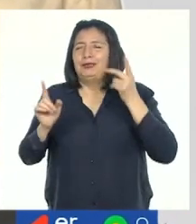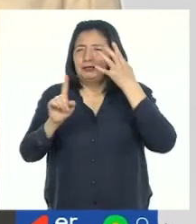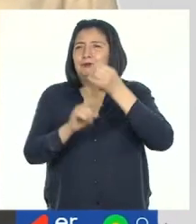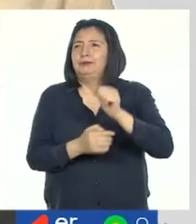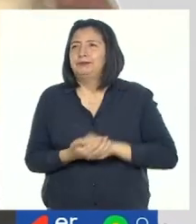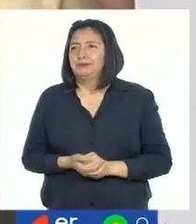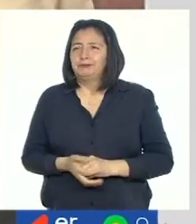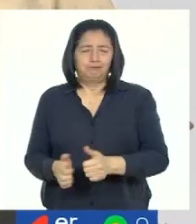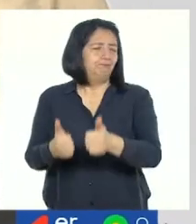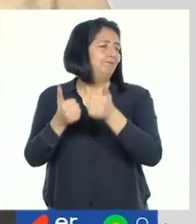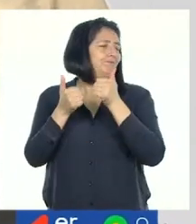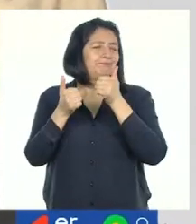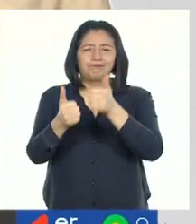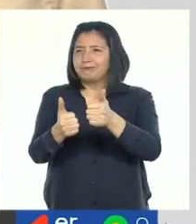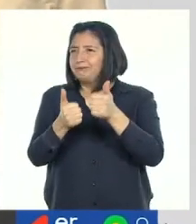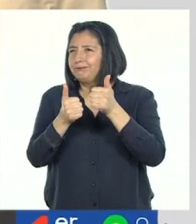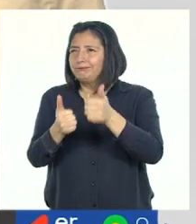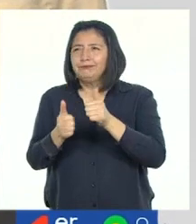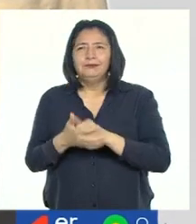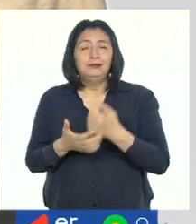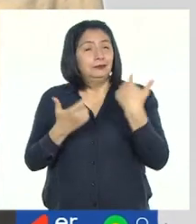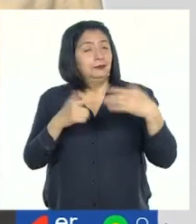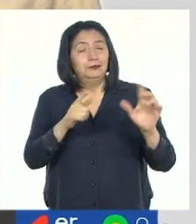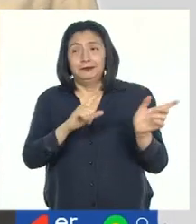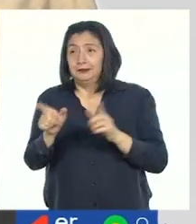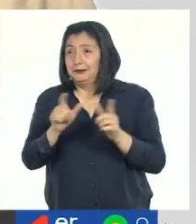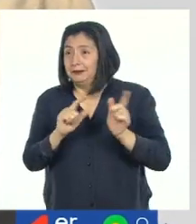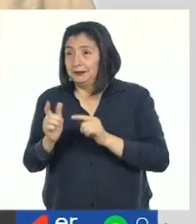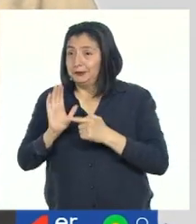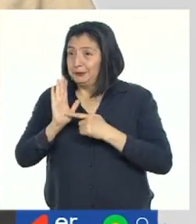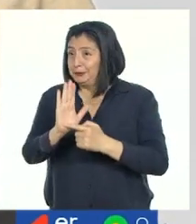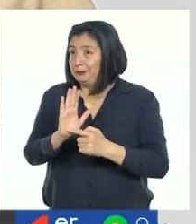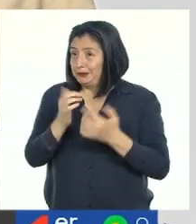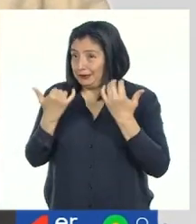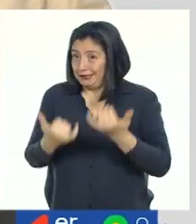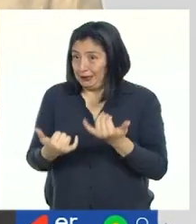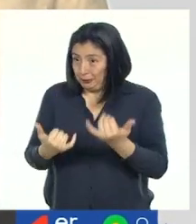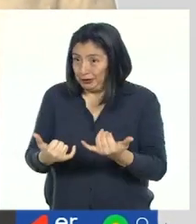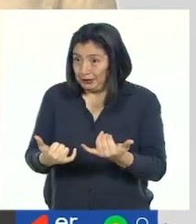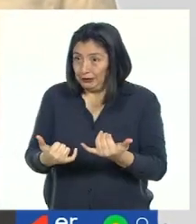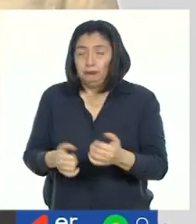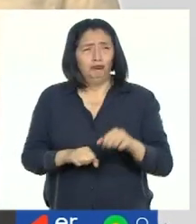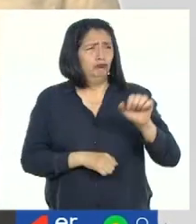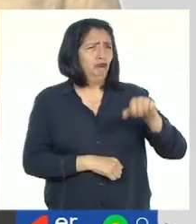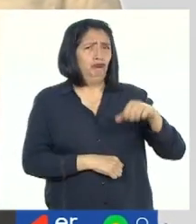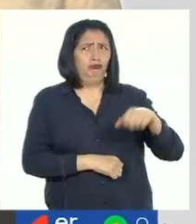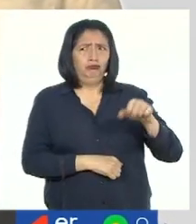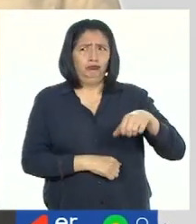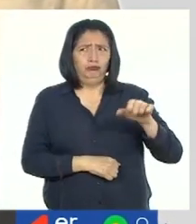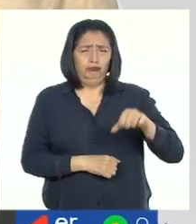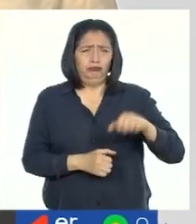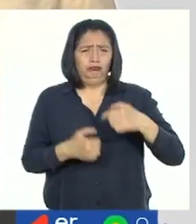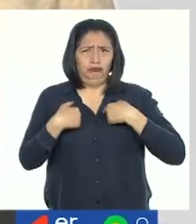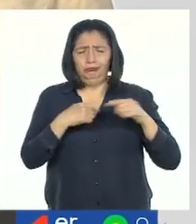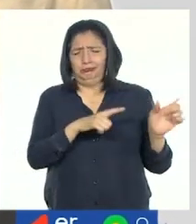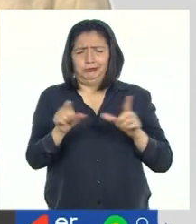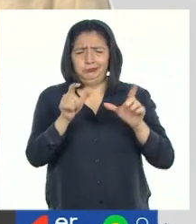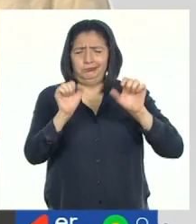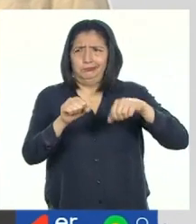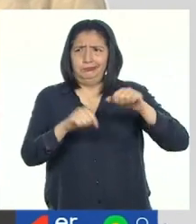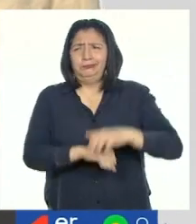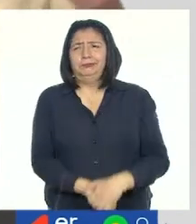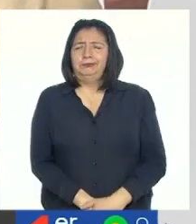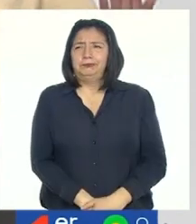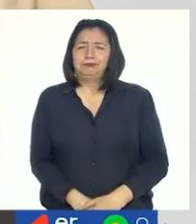semanas. ¡Genial! ¿Estás listo para mostrar tu reto ahora mismo? Sí, claro. Estoy listísimo.